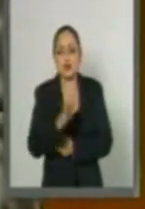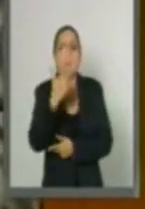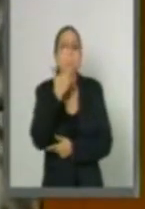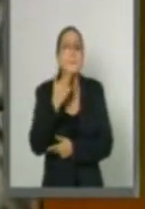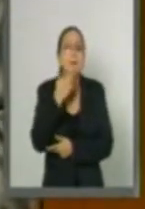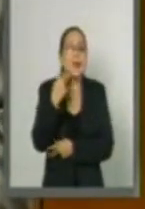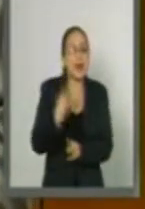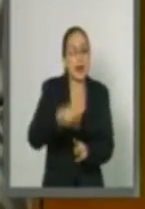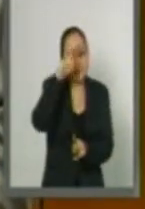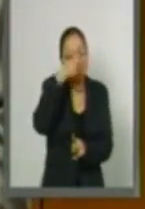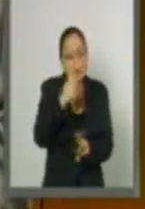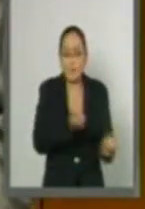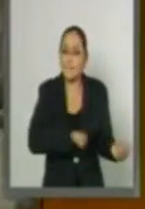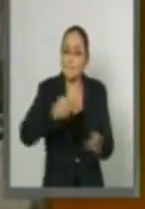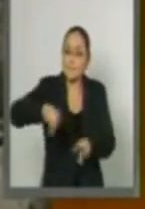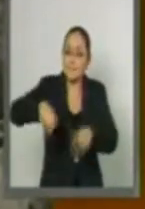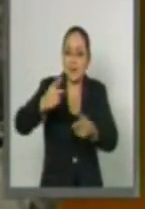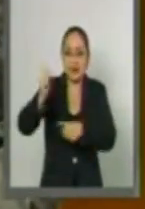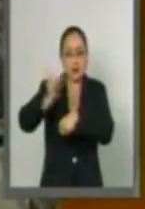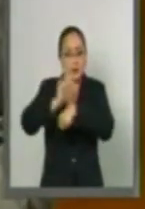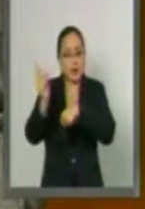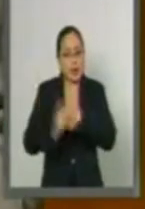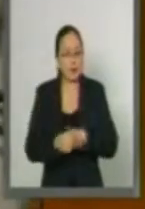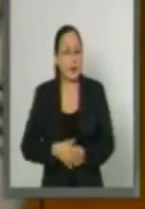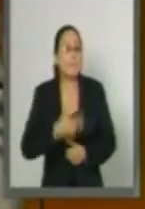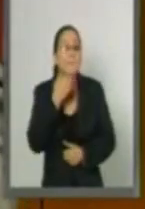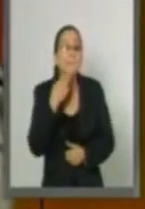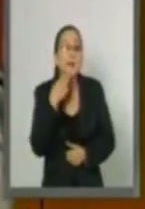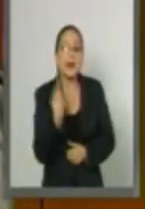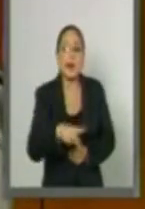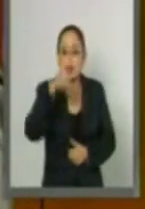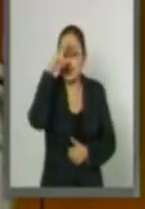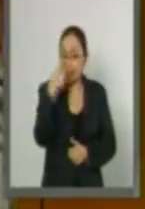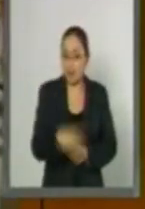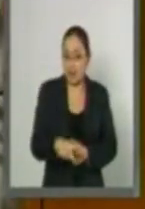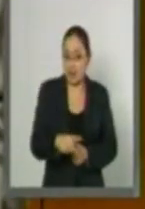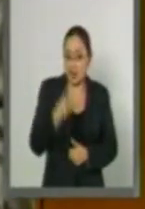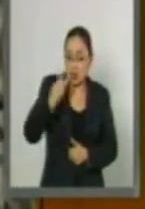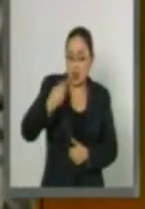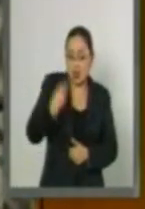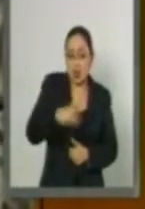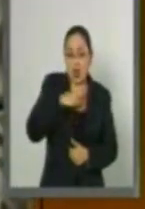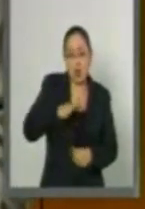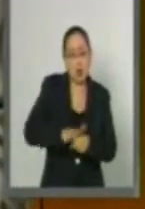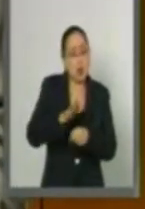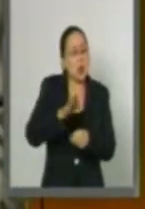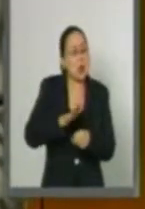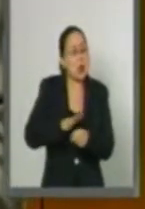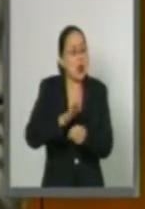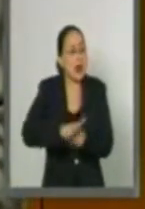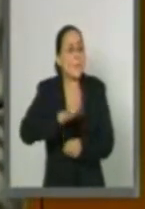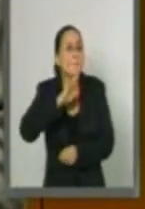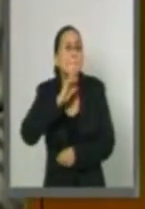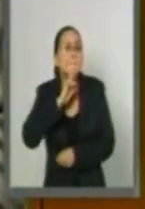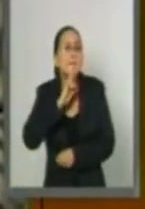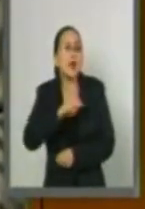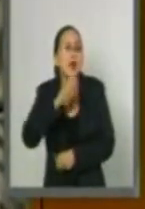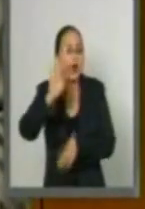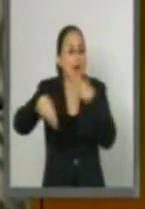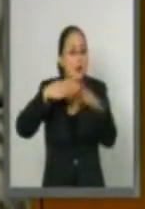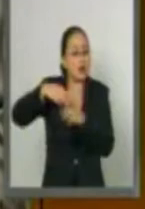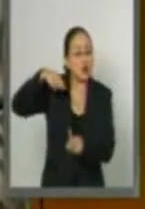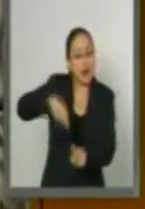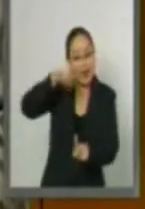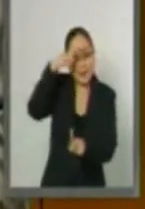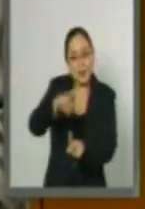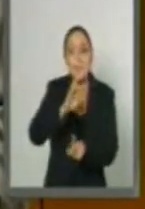producida en nuestro país. La miel de origen mexicano es una de las mieles de mejor calidad en el mundo, ya que cumple con los